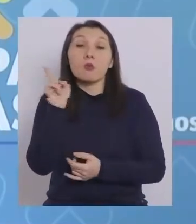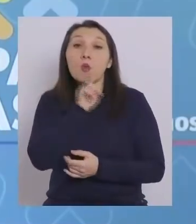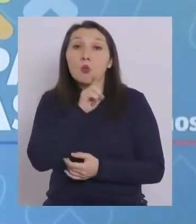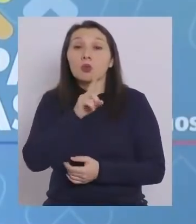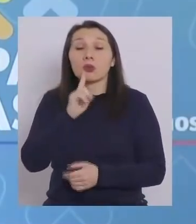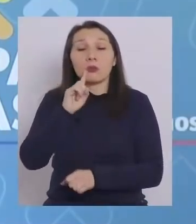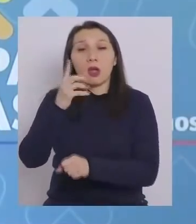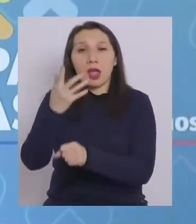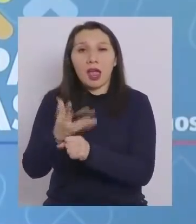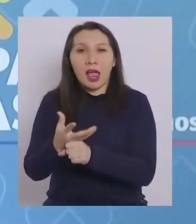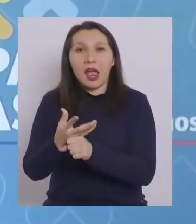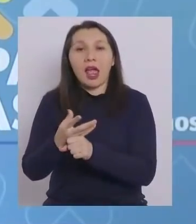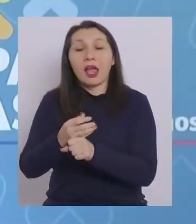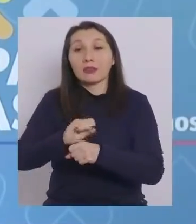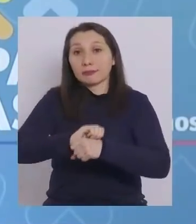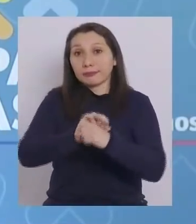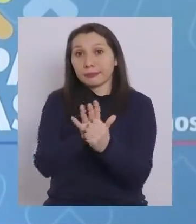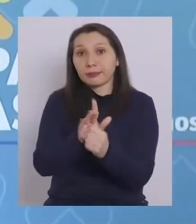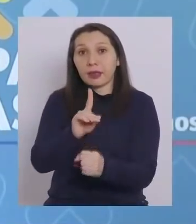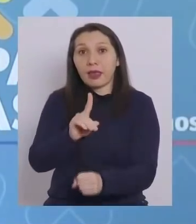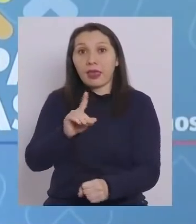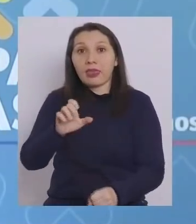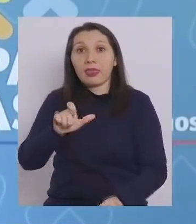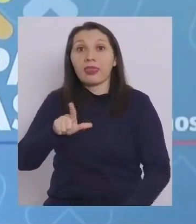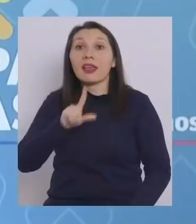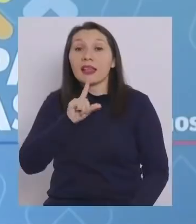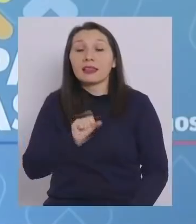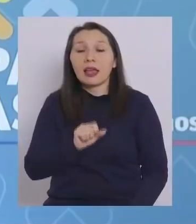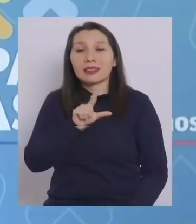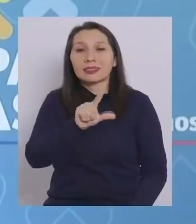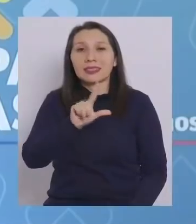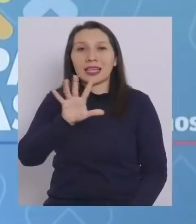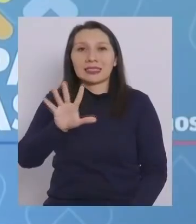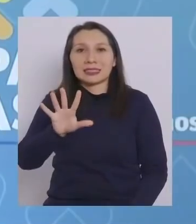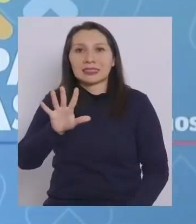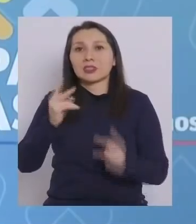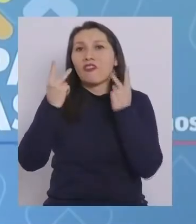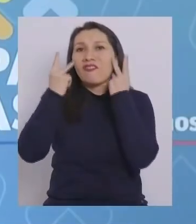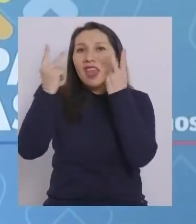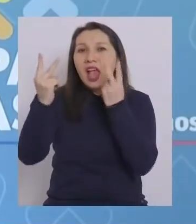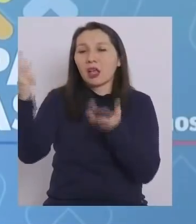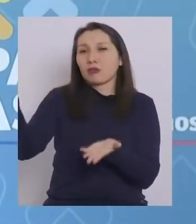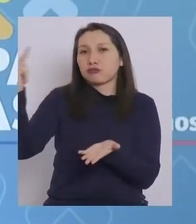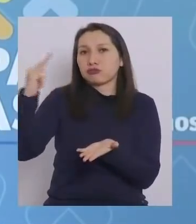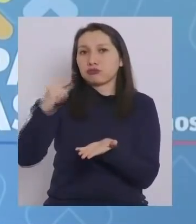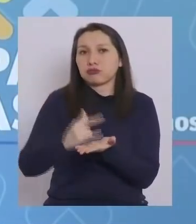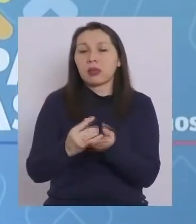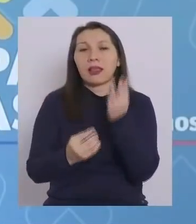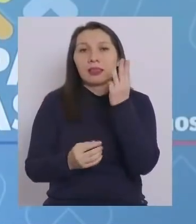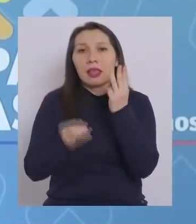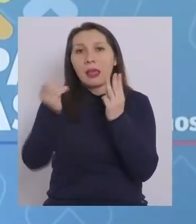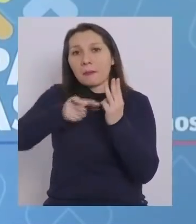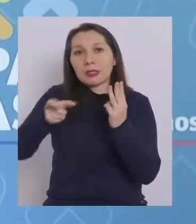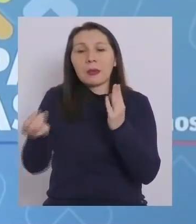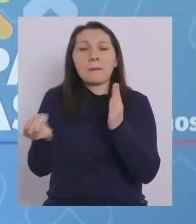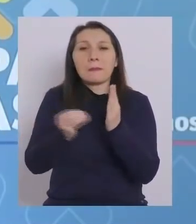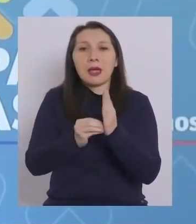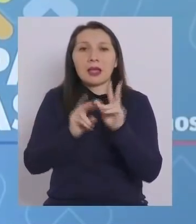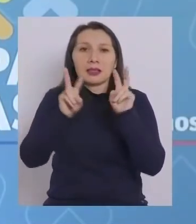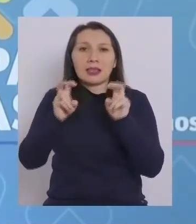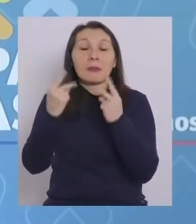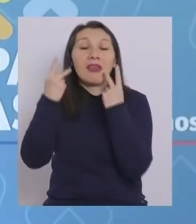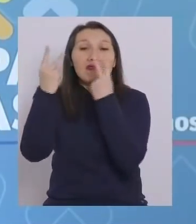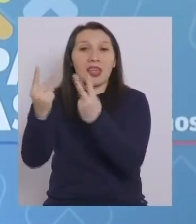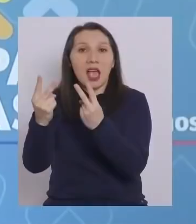que tenemos de variante Delta son 75 viajeros, tres personas más asociadas a